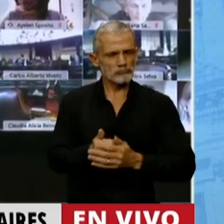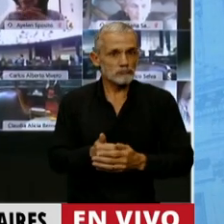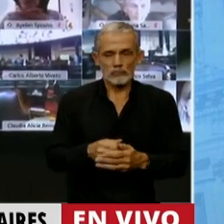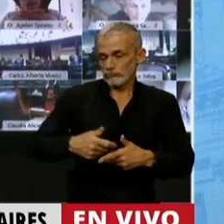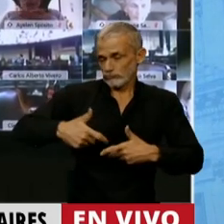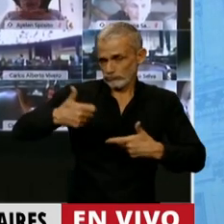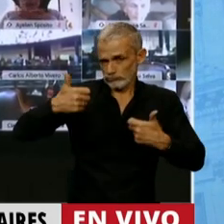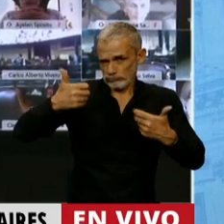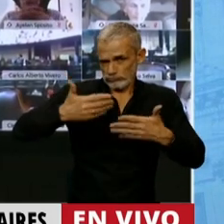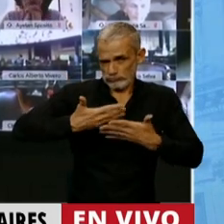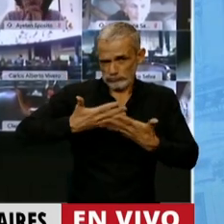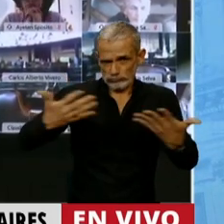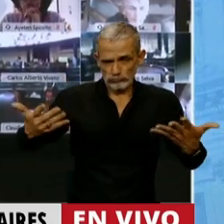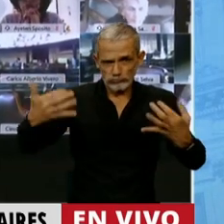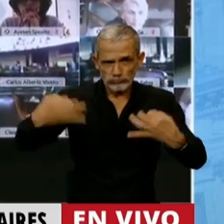Impresionante.